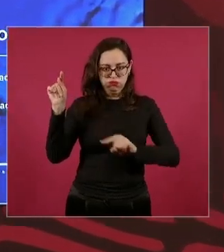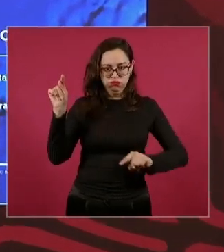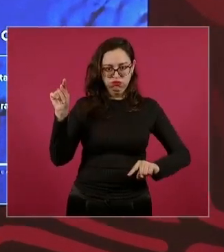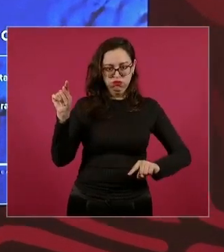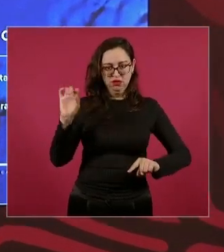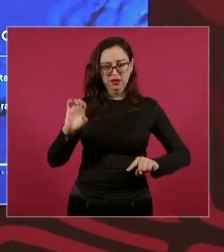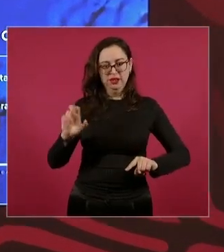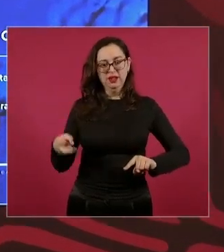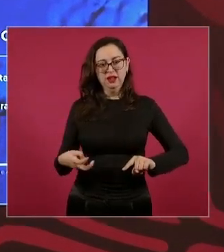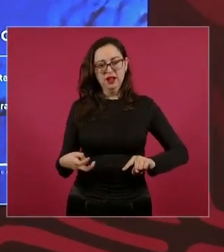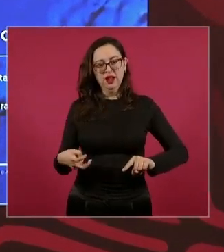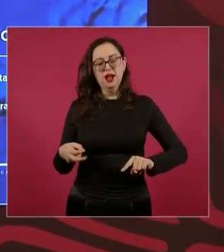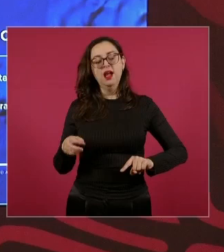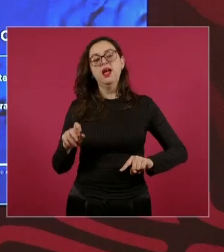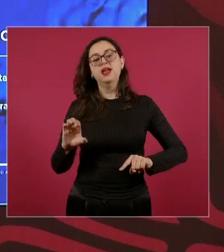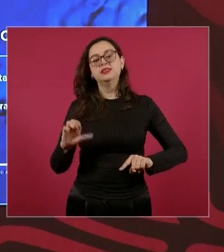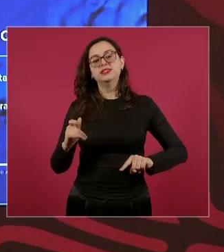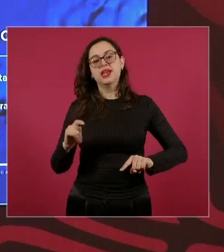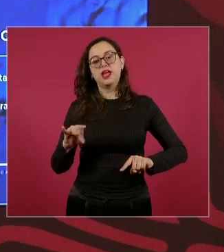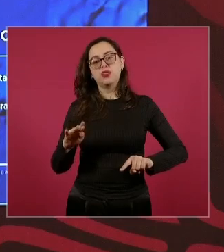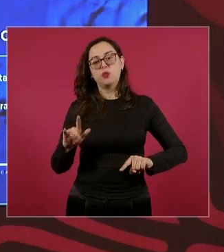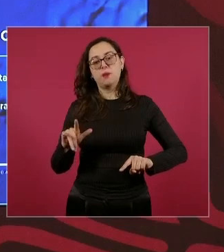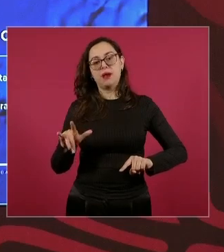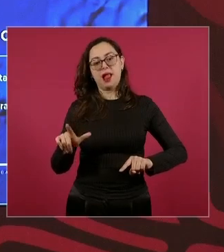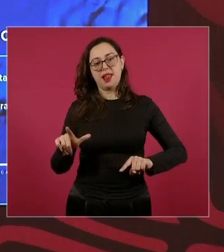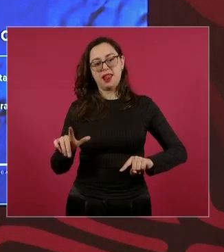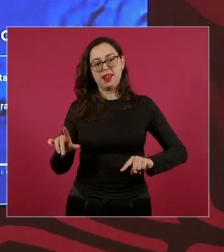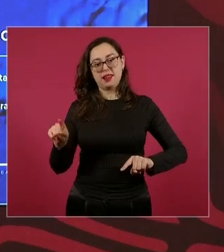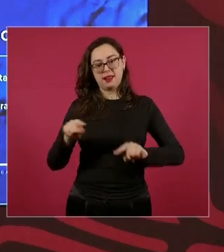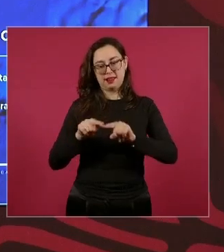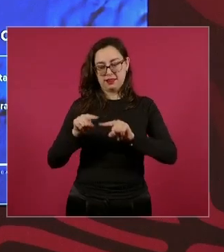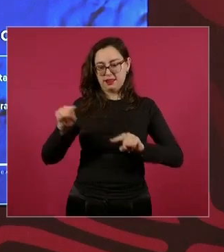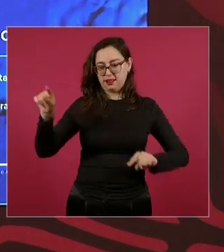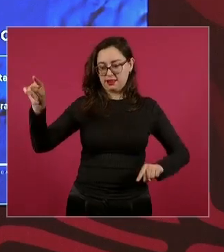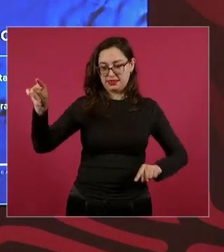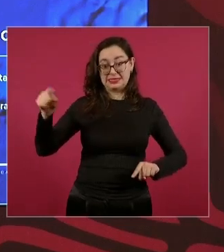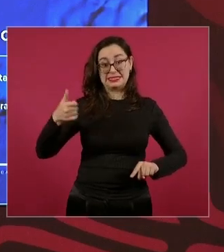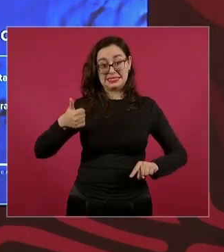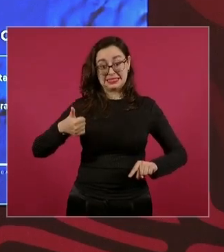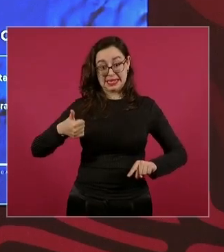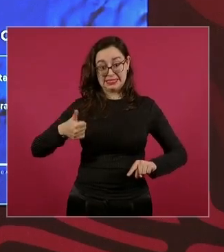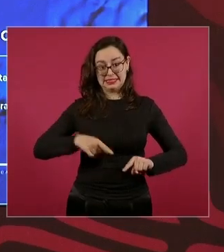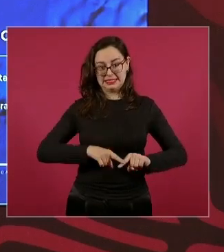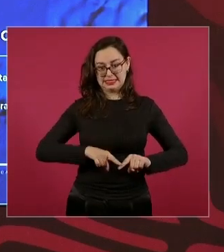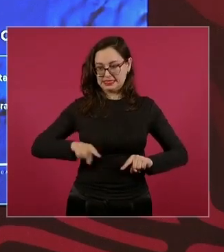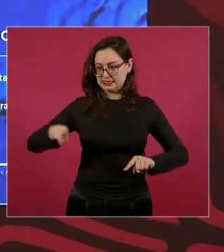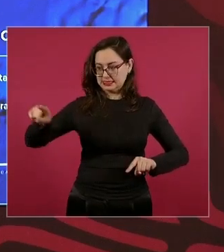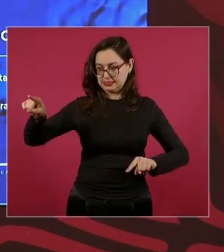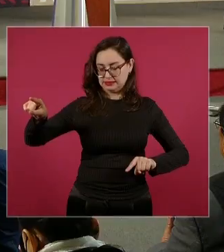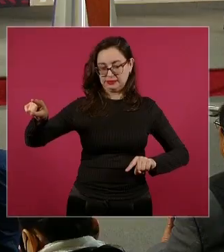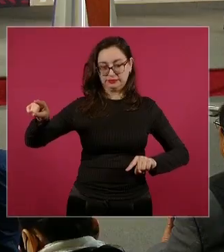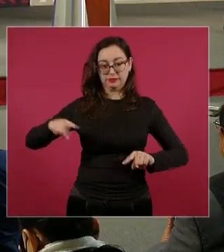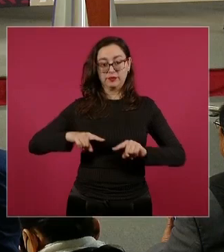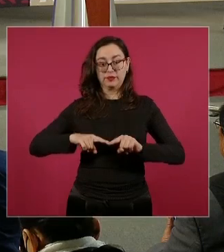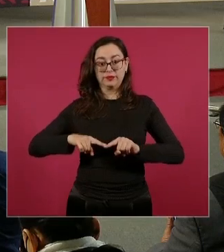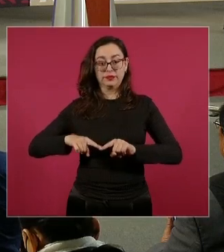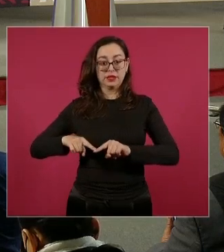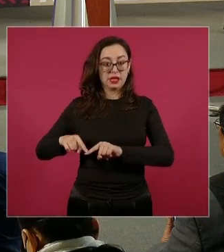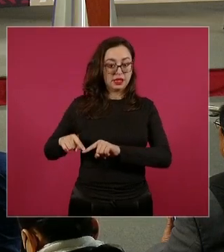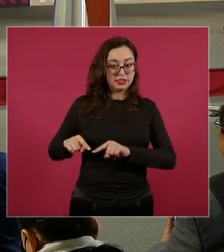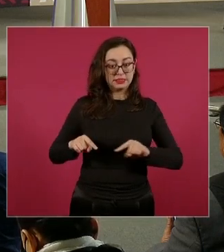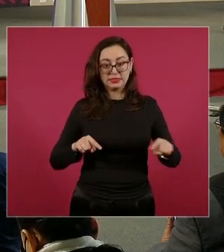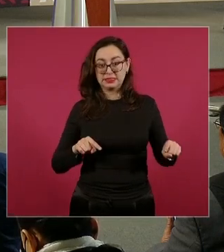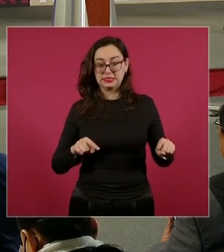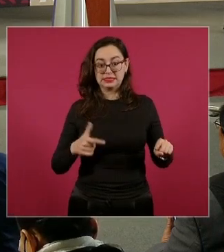este es el tramo 6, y luego el tramo